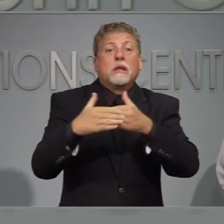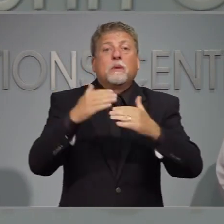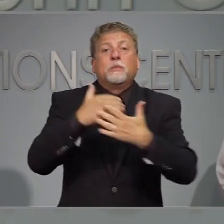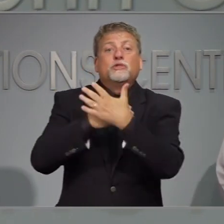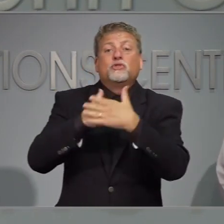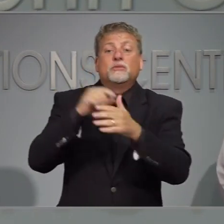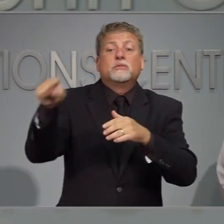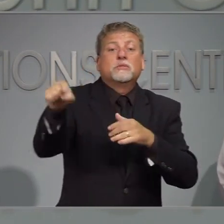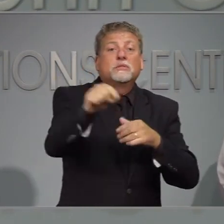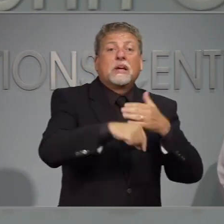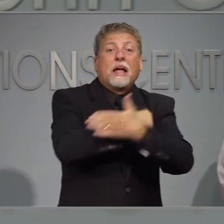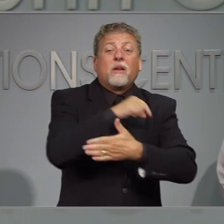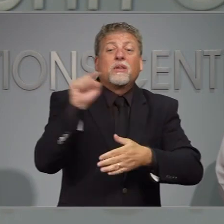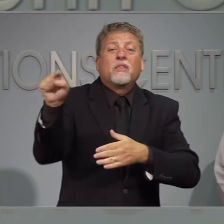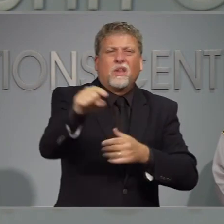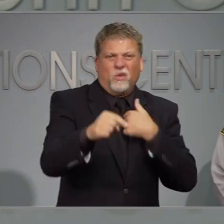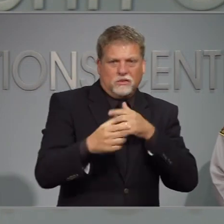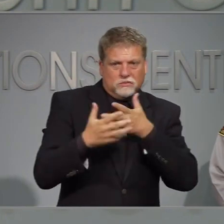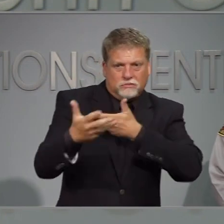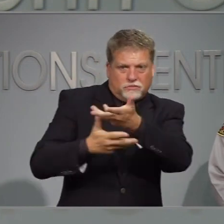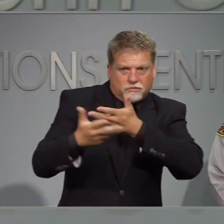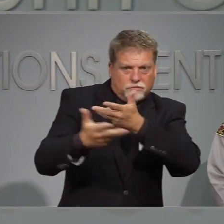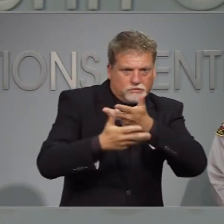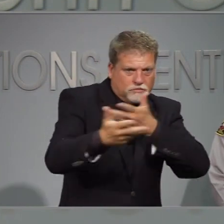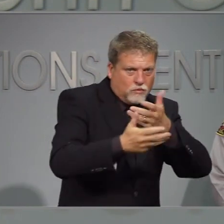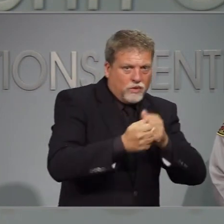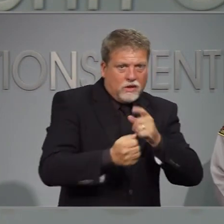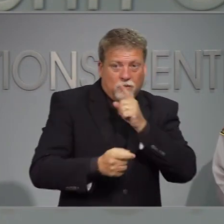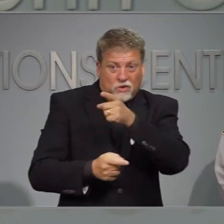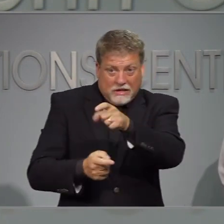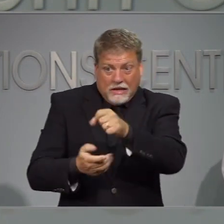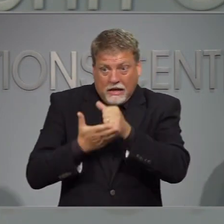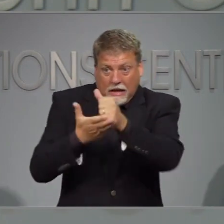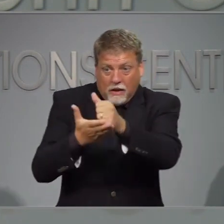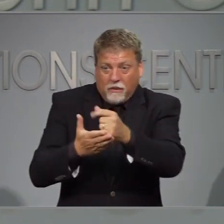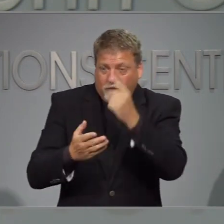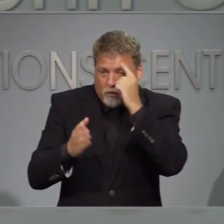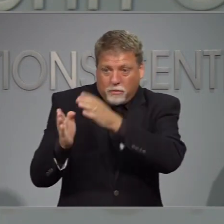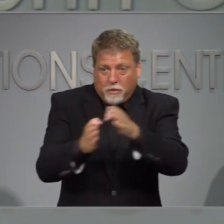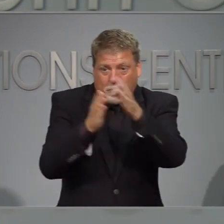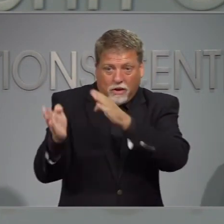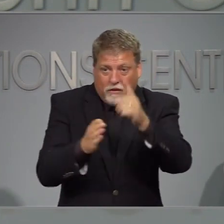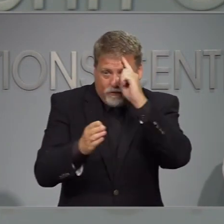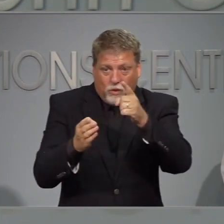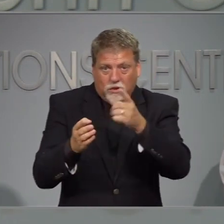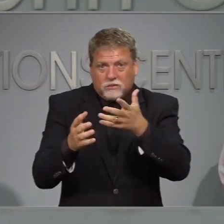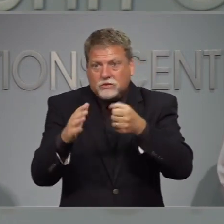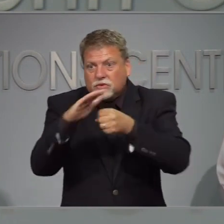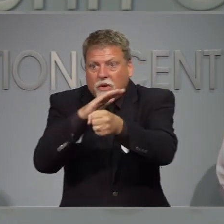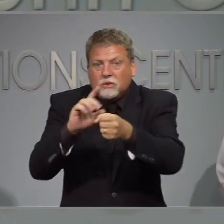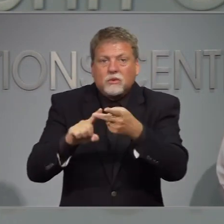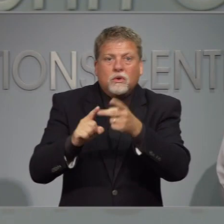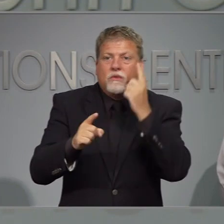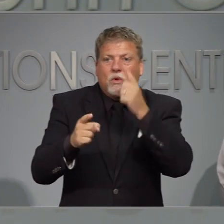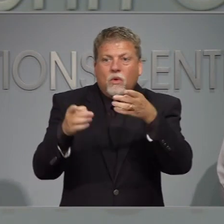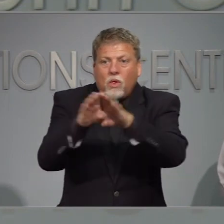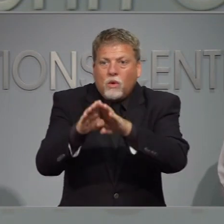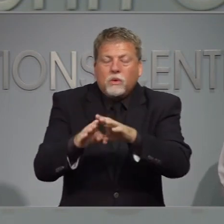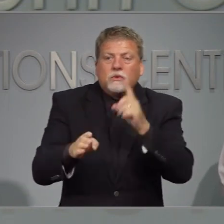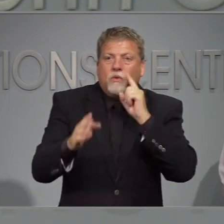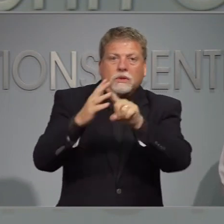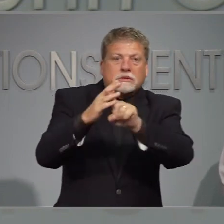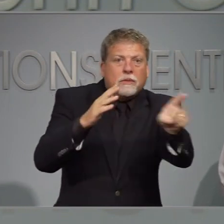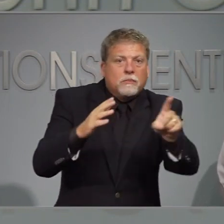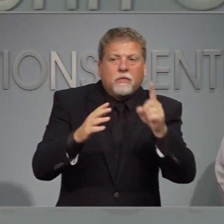condados especialmente los que están cerca de las costas para hacer las preparaciones y finalizar cualquier decisión sobre